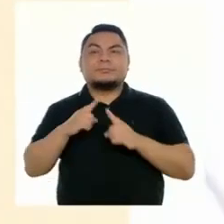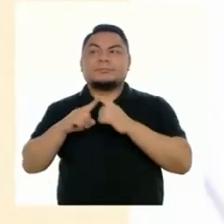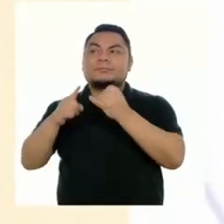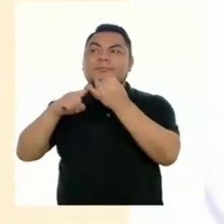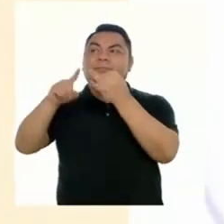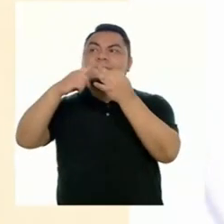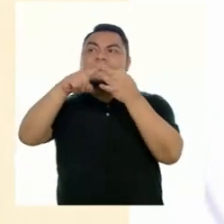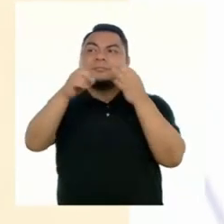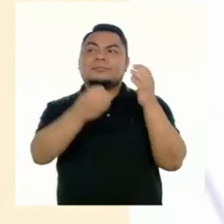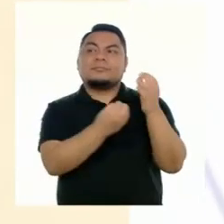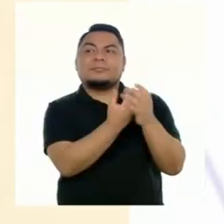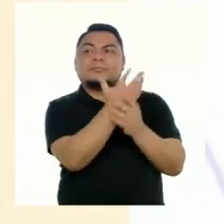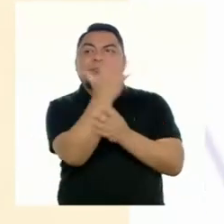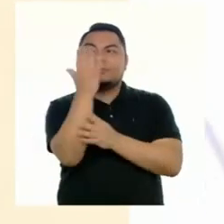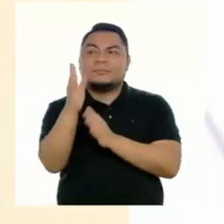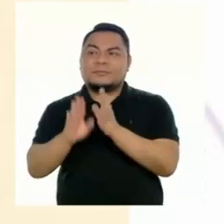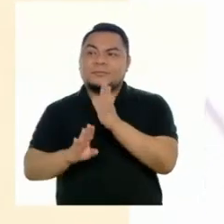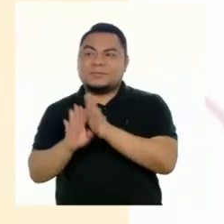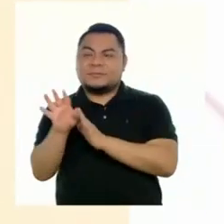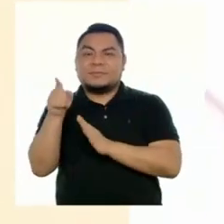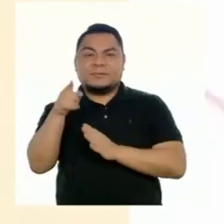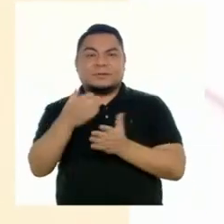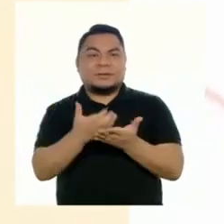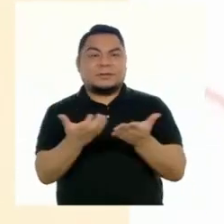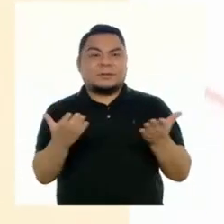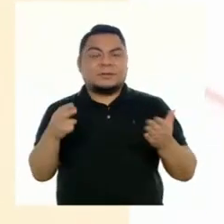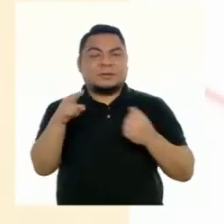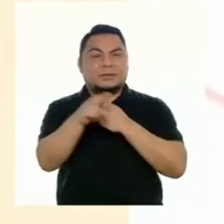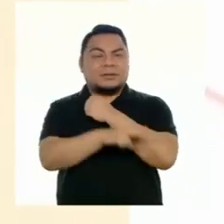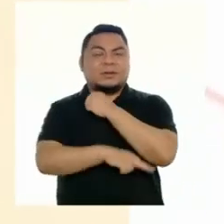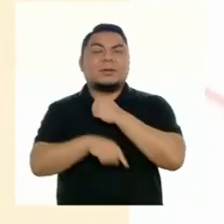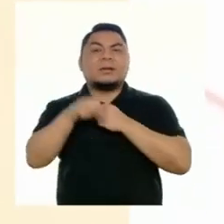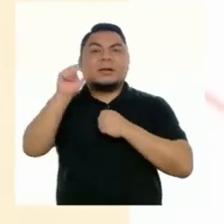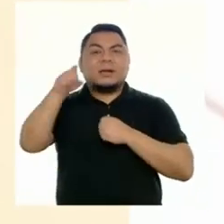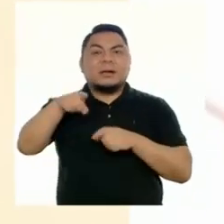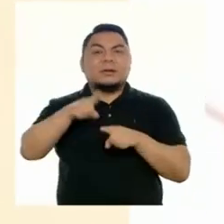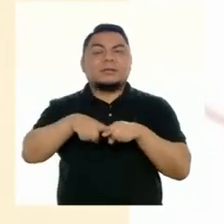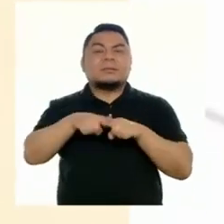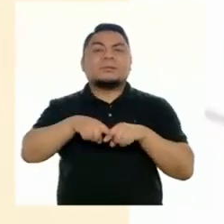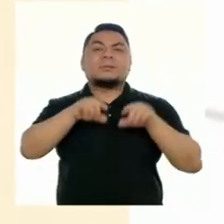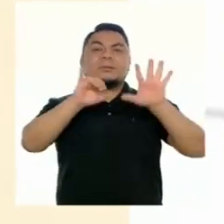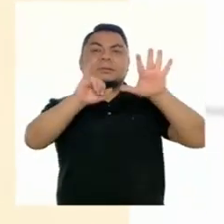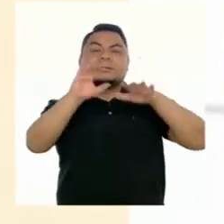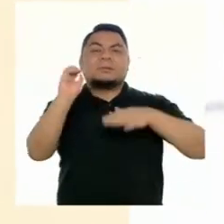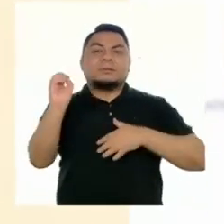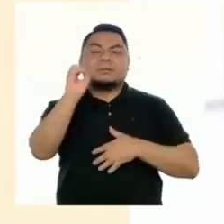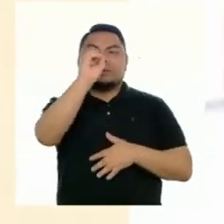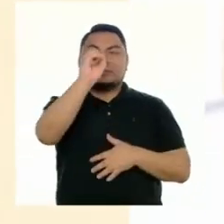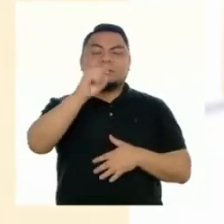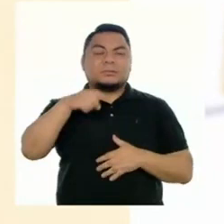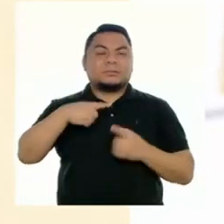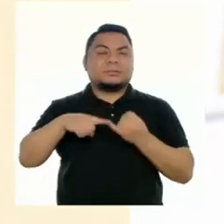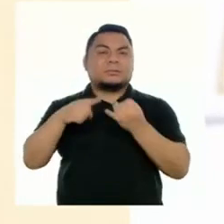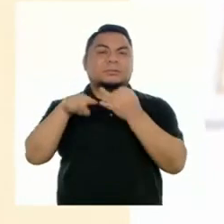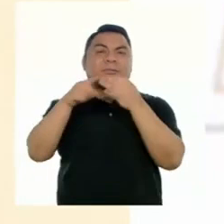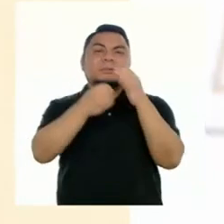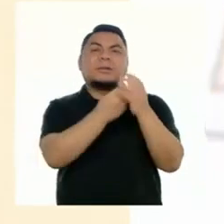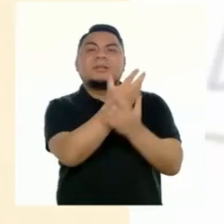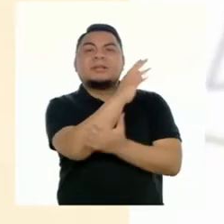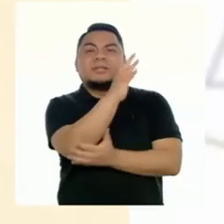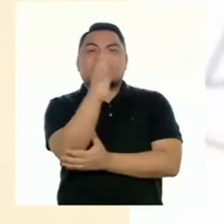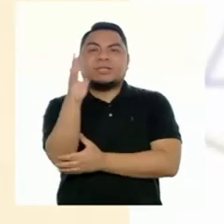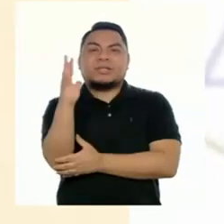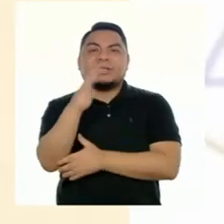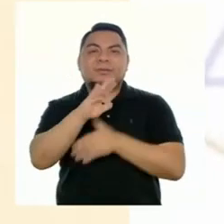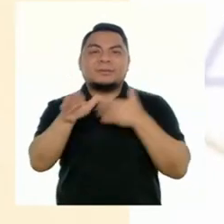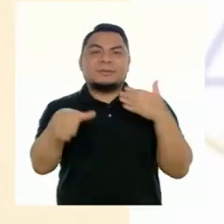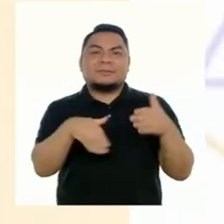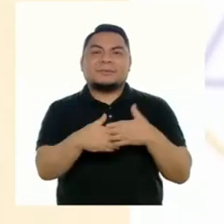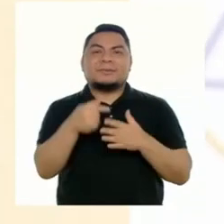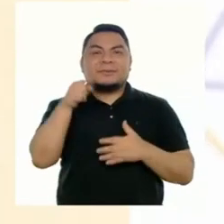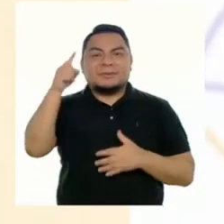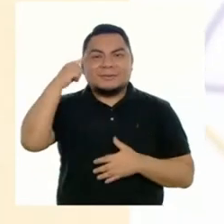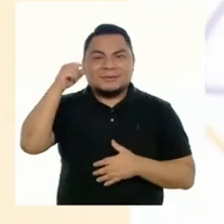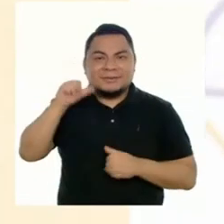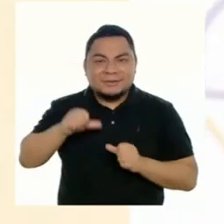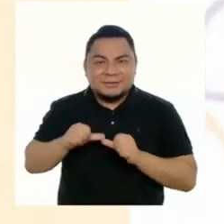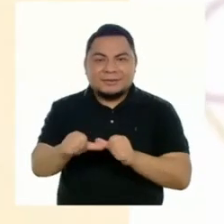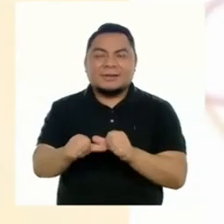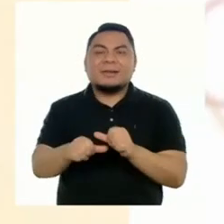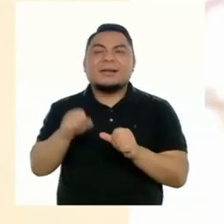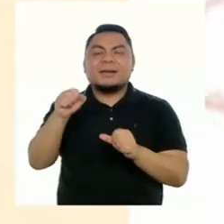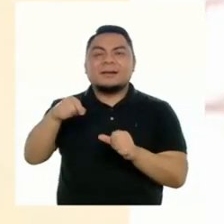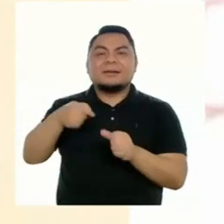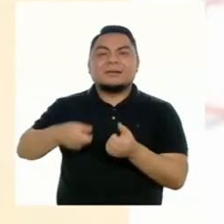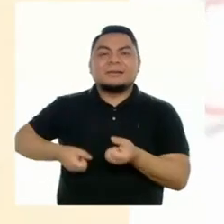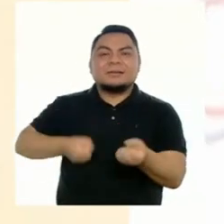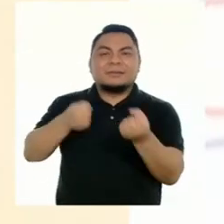Biodiversidad y desarrollo. La economía nacional depende de cerca del 60% de la biodiversidad, tanto en lo referente a la producción